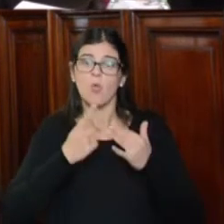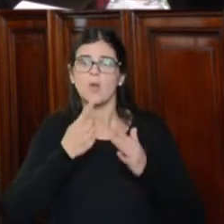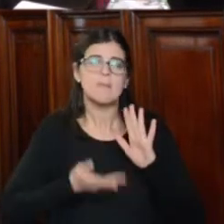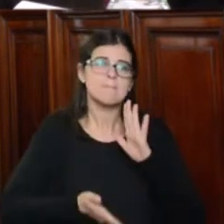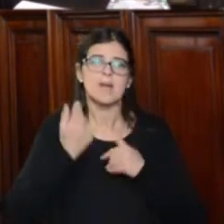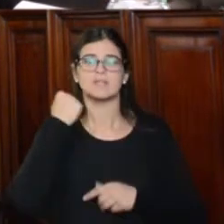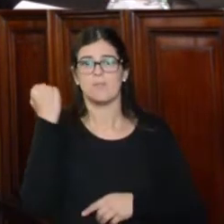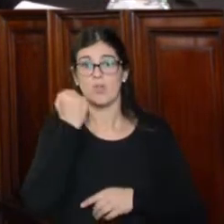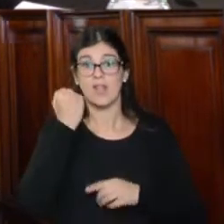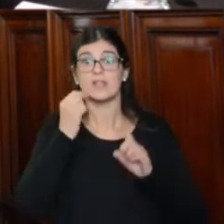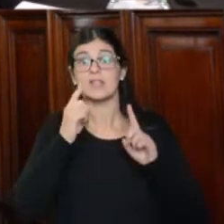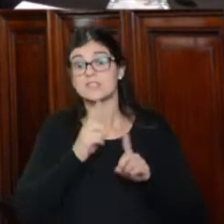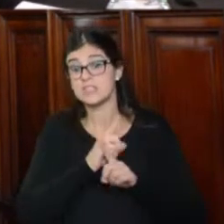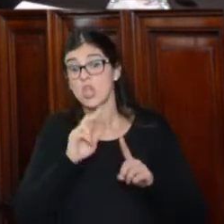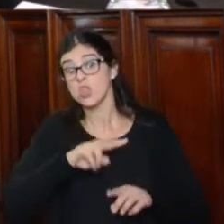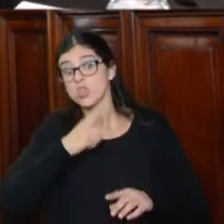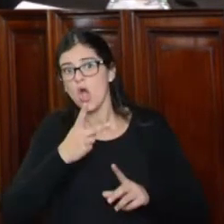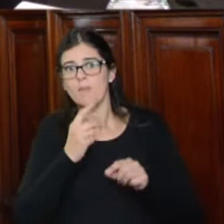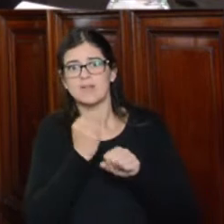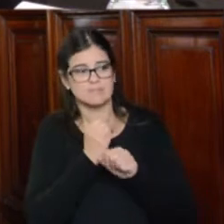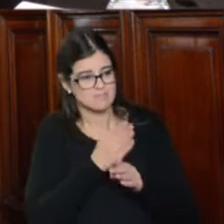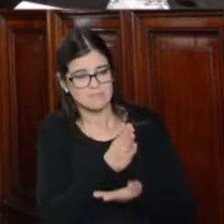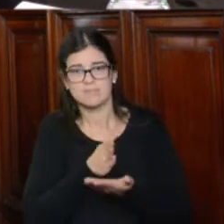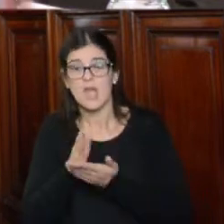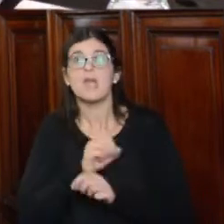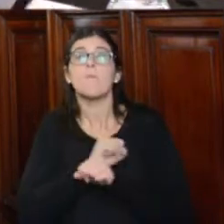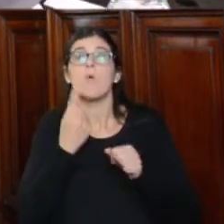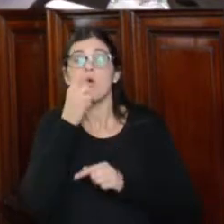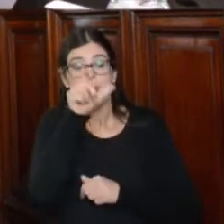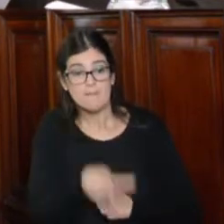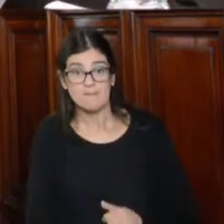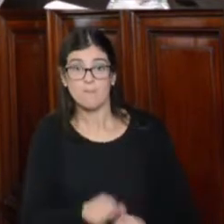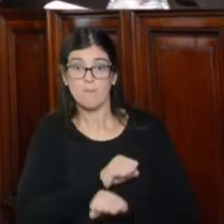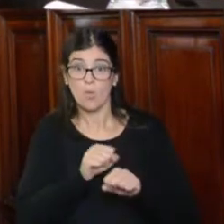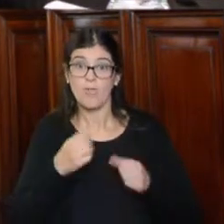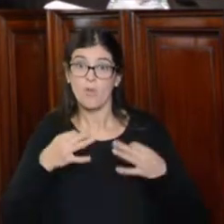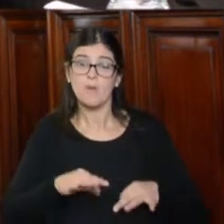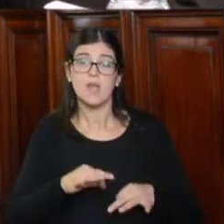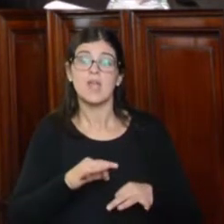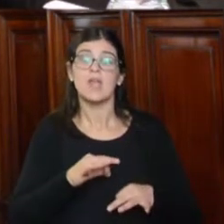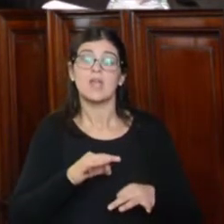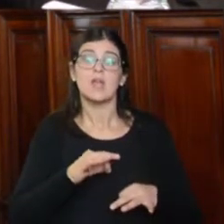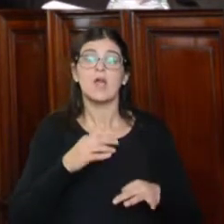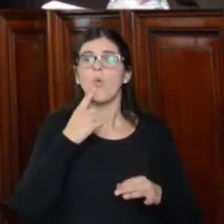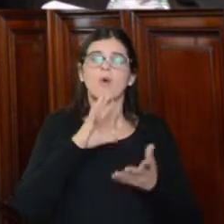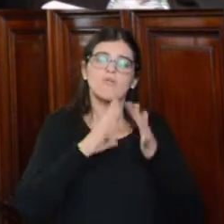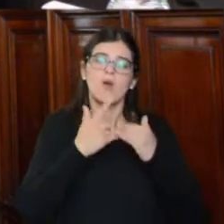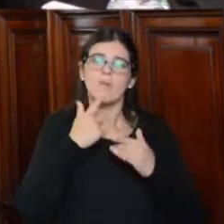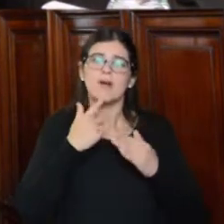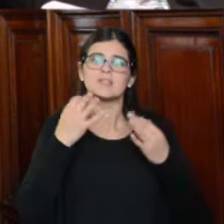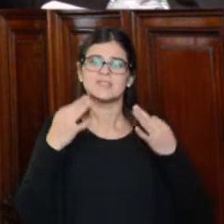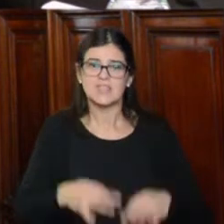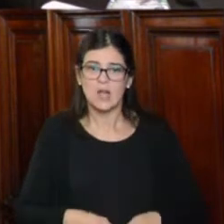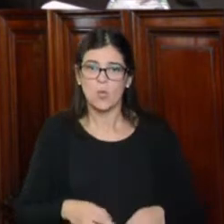más trascendentes y nobles funciones que puede ejercer un ciudadano, no constituye, sin embargo, una casa segura